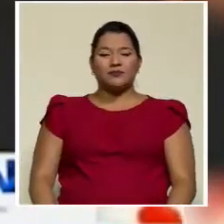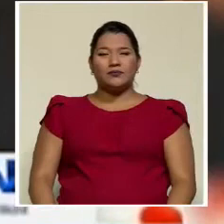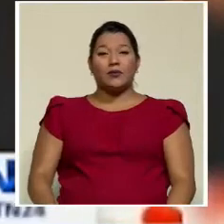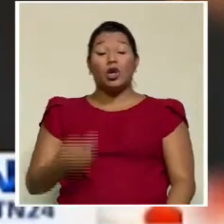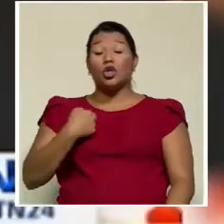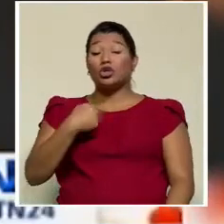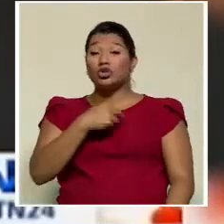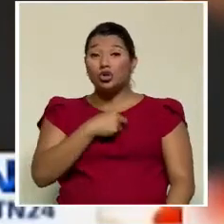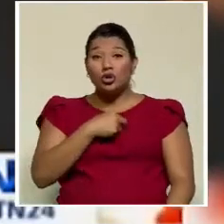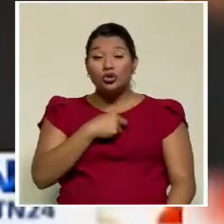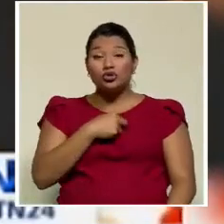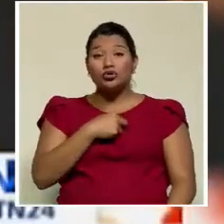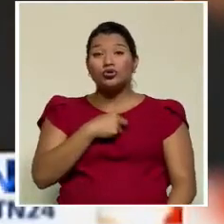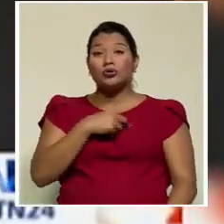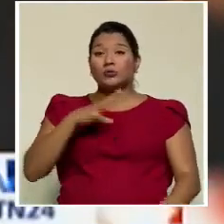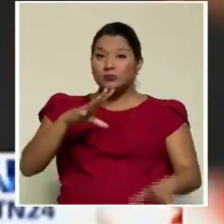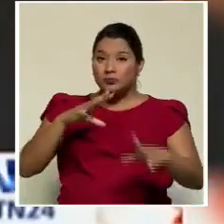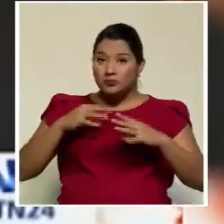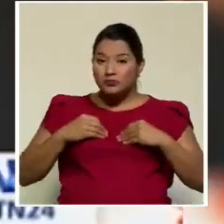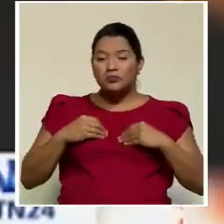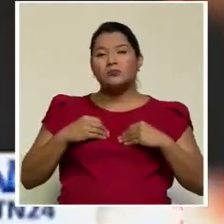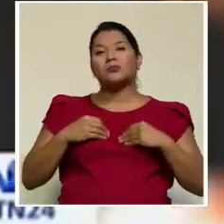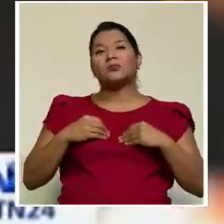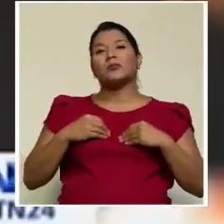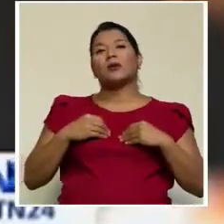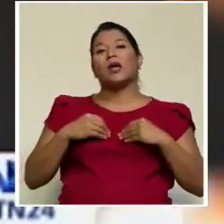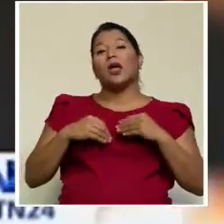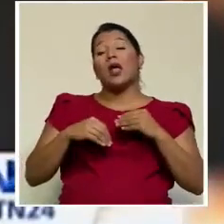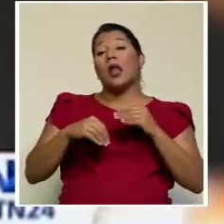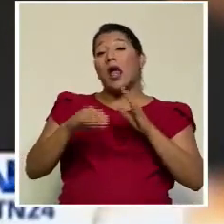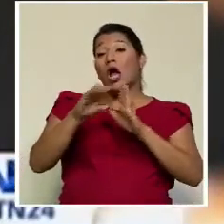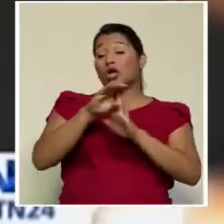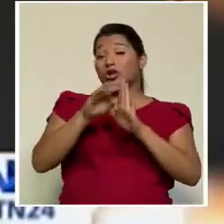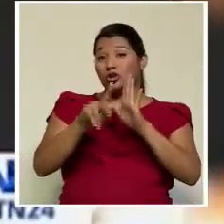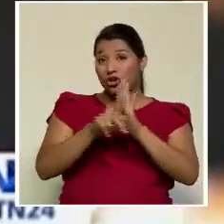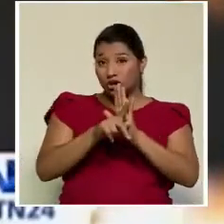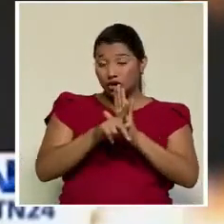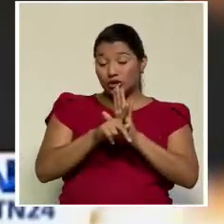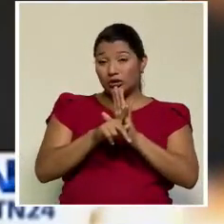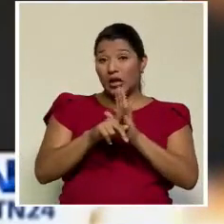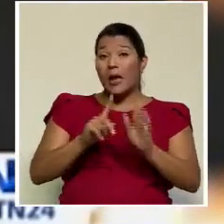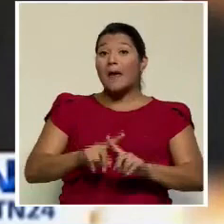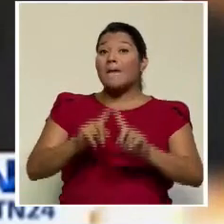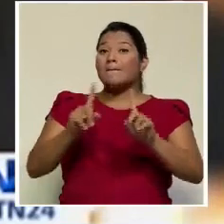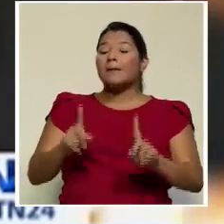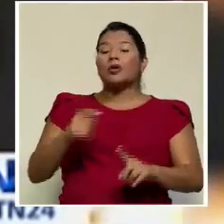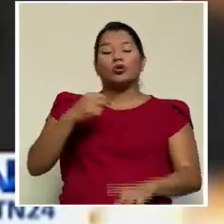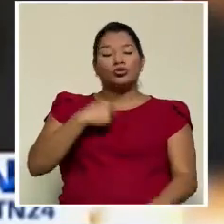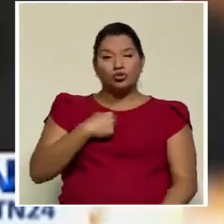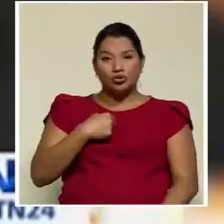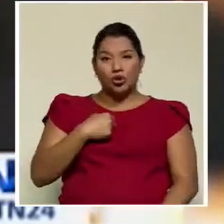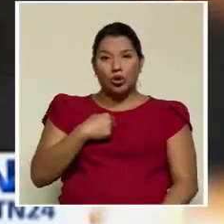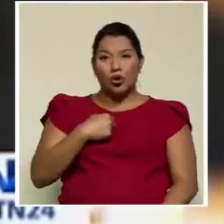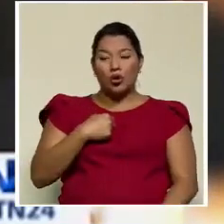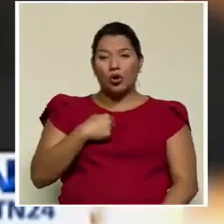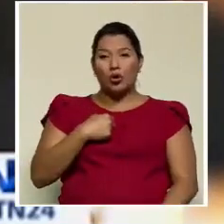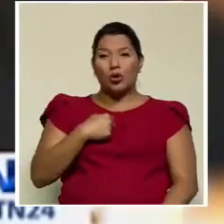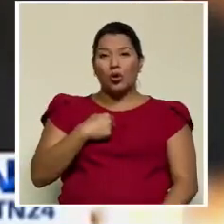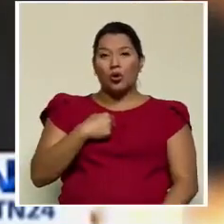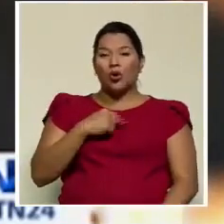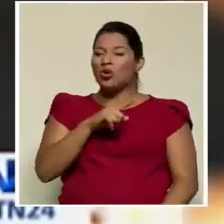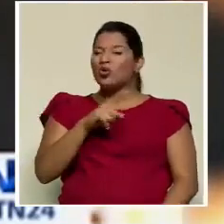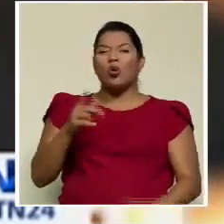Acatamos las normas constitucionales aplicables, pero me abstendré de cualquier